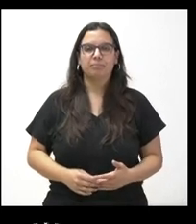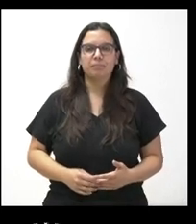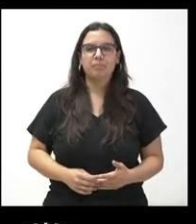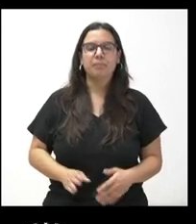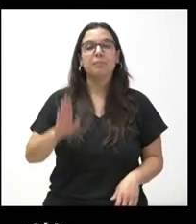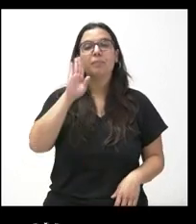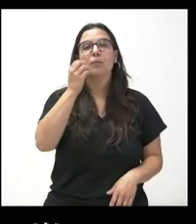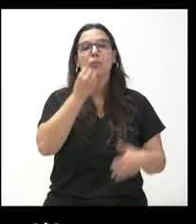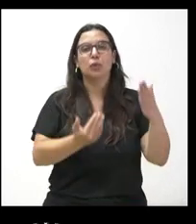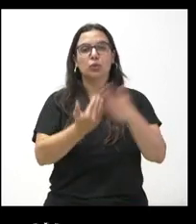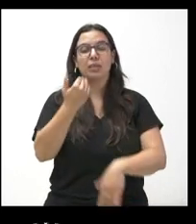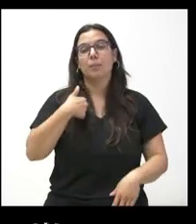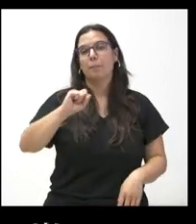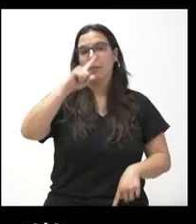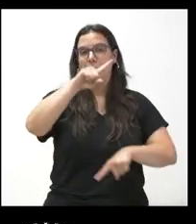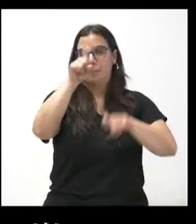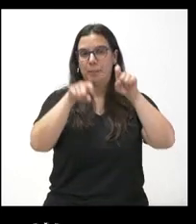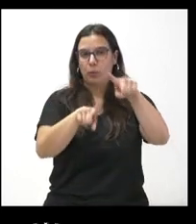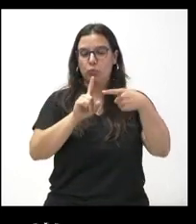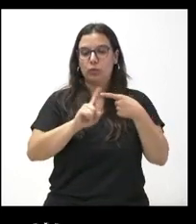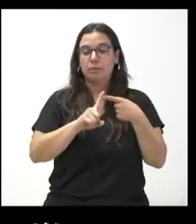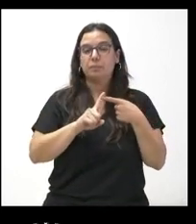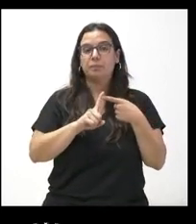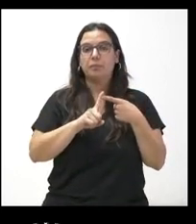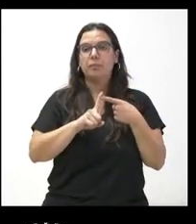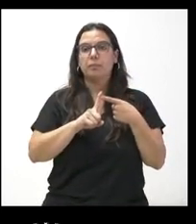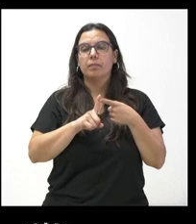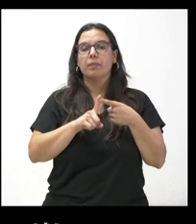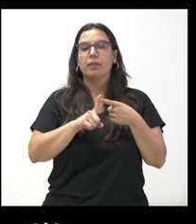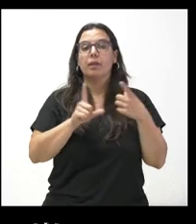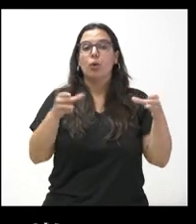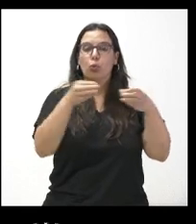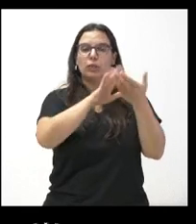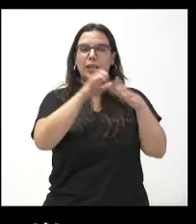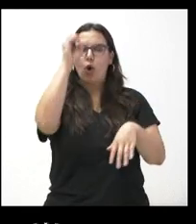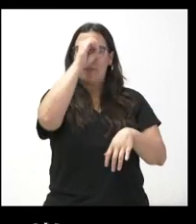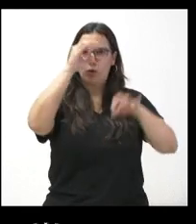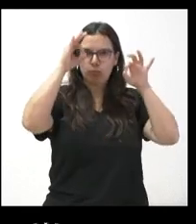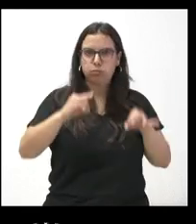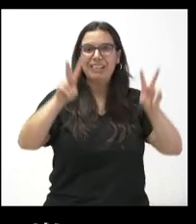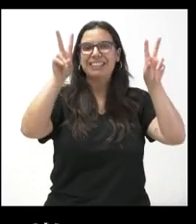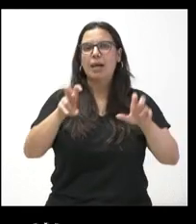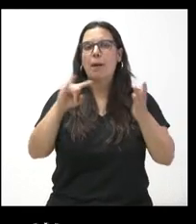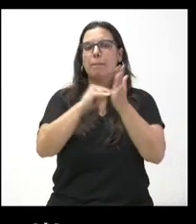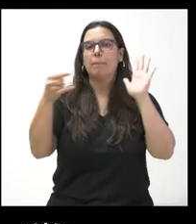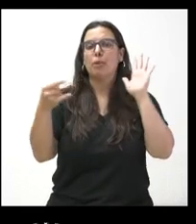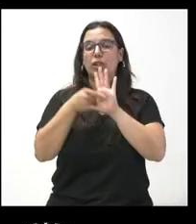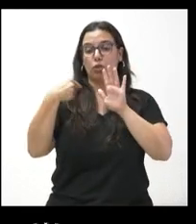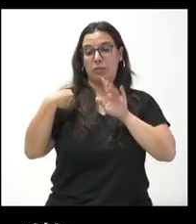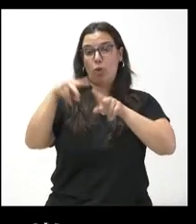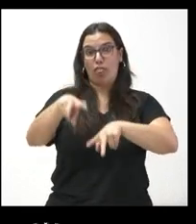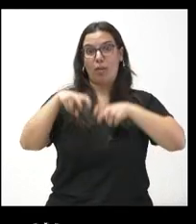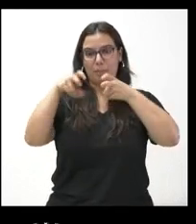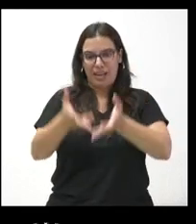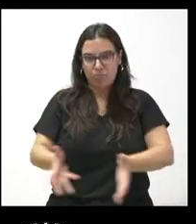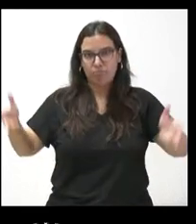Hola, muy buenos días. Mi primera pregunta es cuál es la postura concreta de la Junta sobre el proyecto de esa mina a cielo